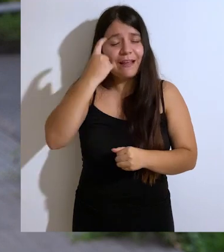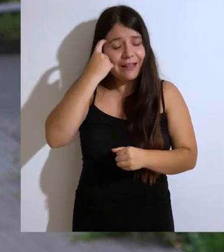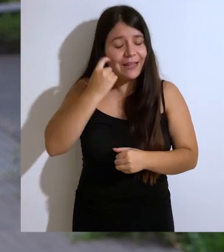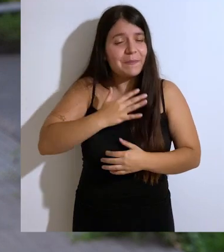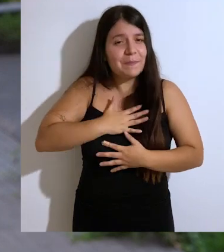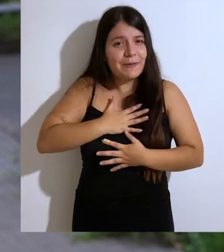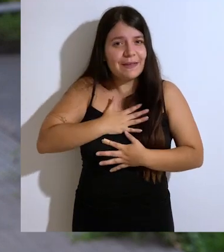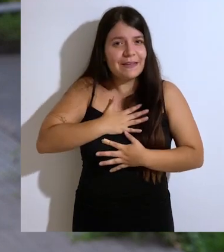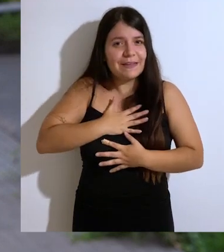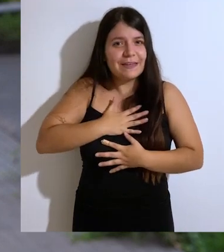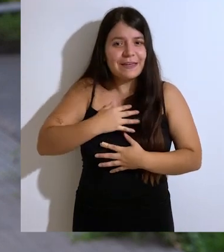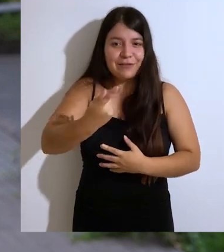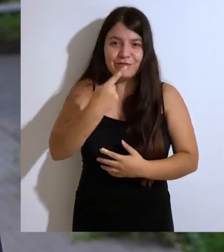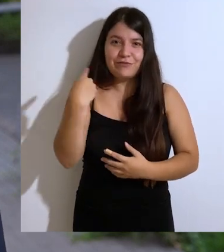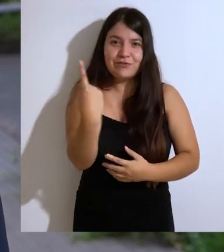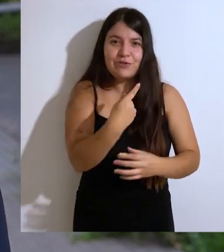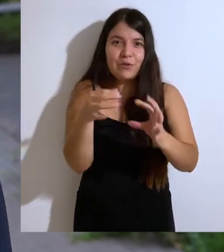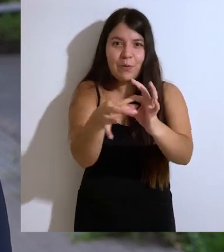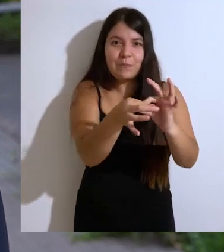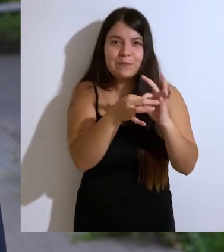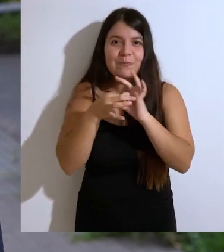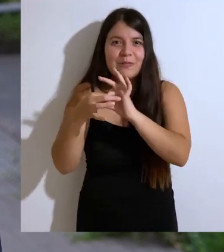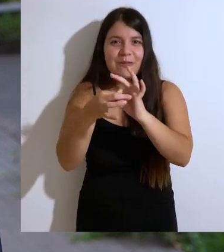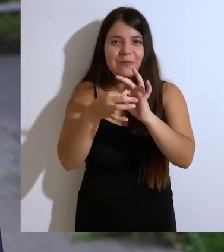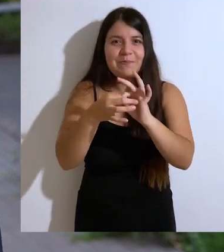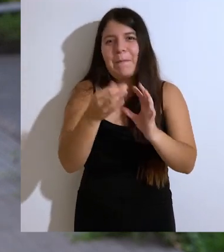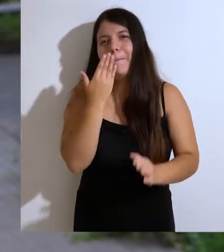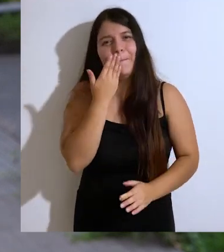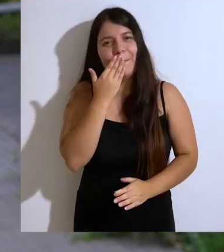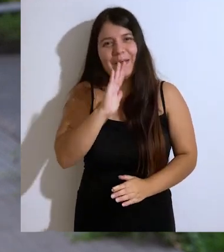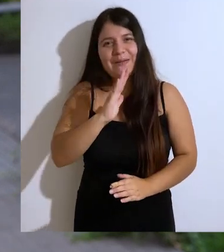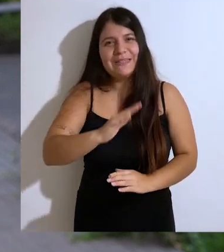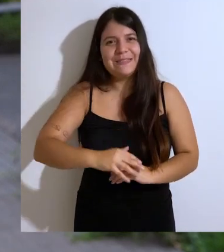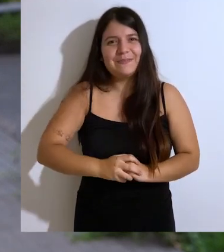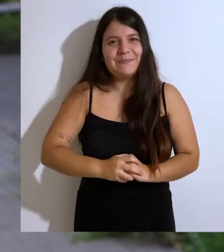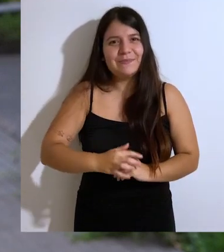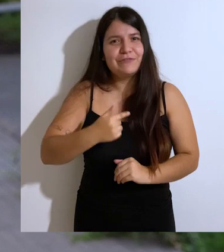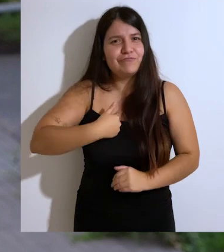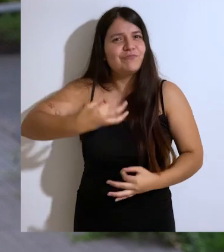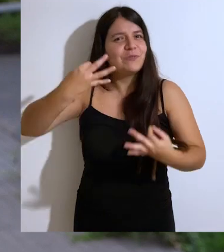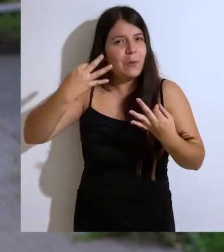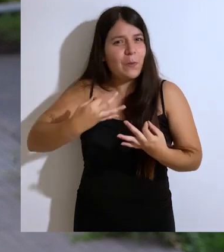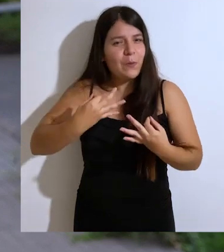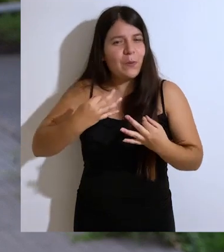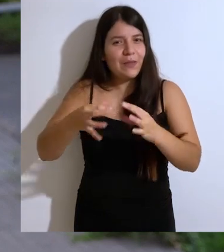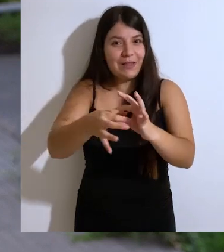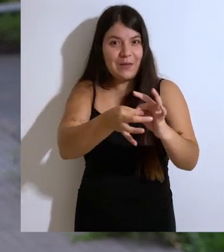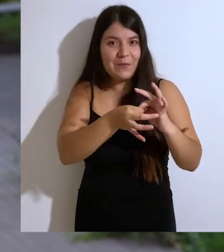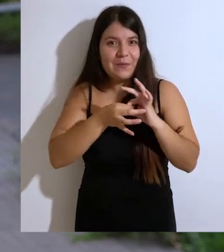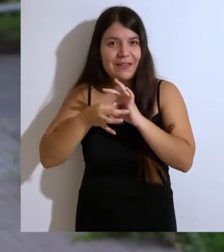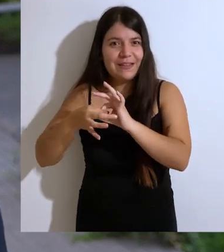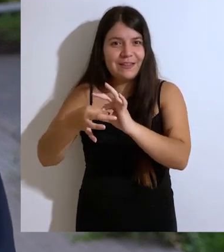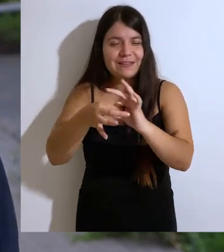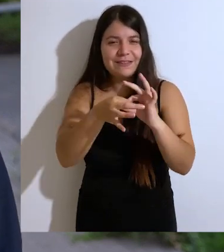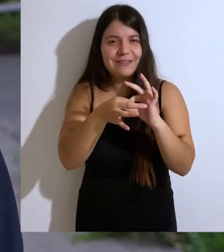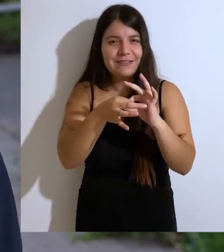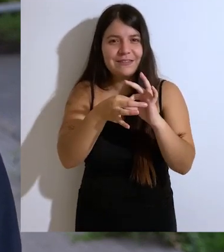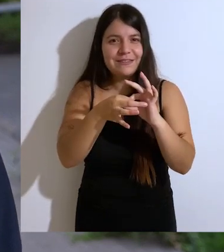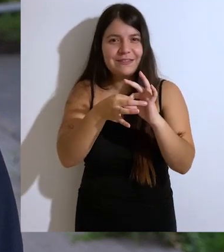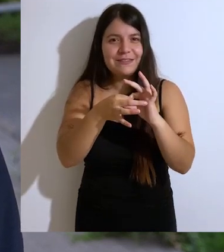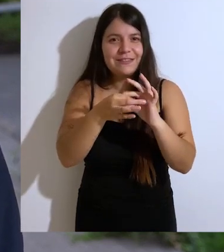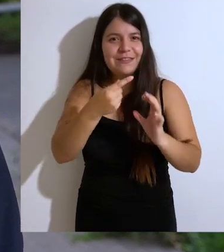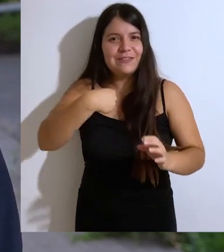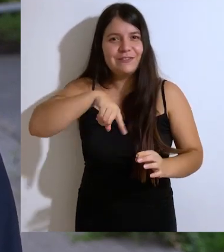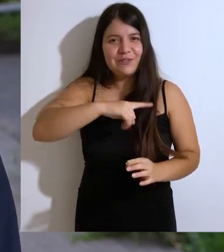Créanme, juntas y juntos somos mejores. Estoy convencido de que juntas y